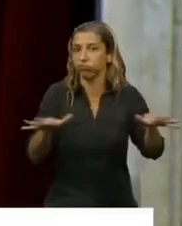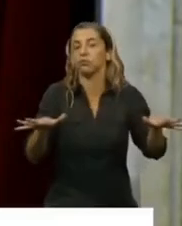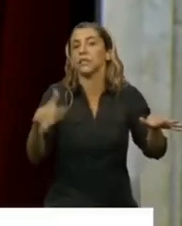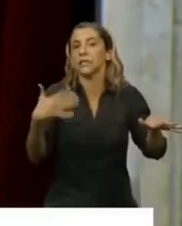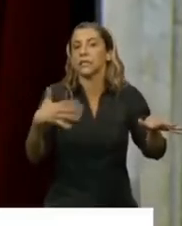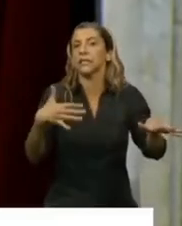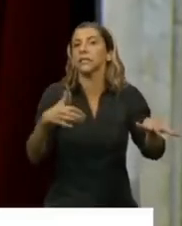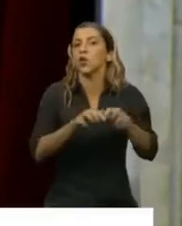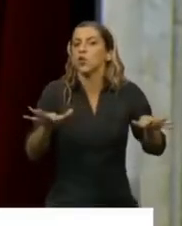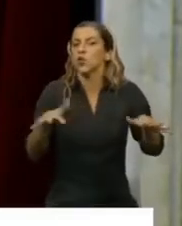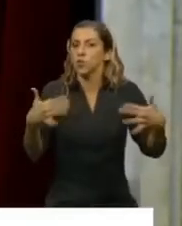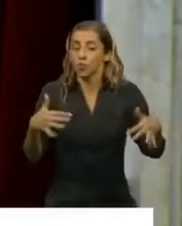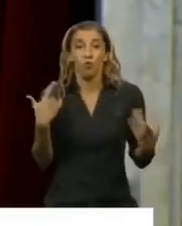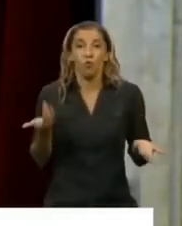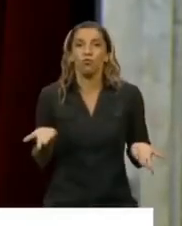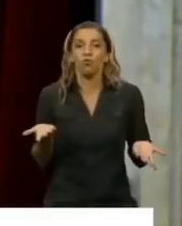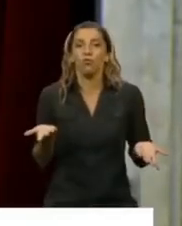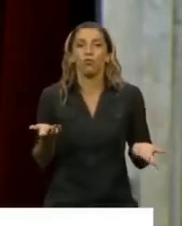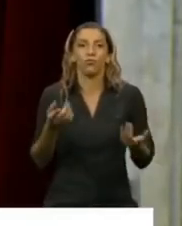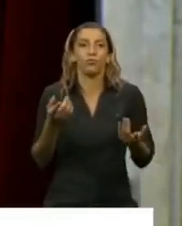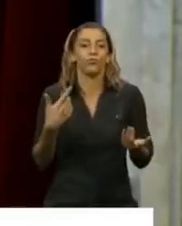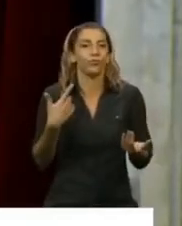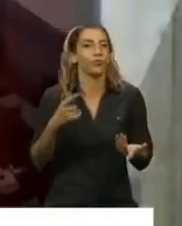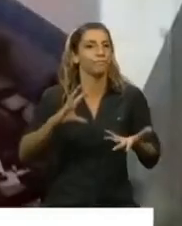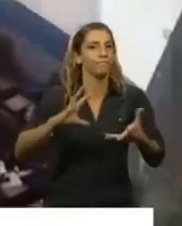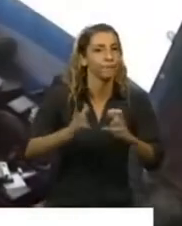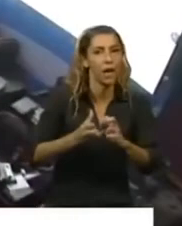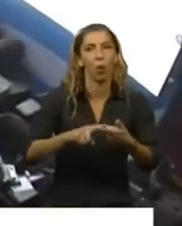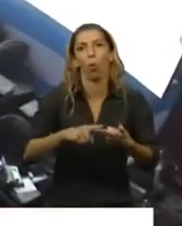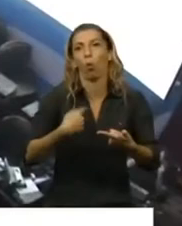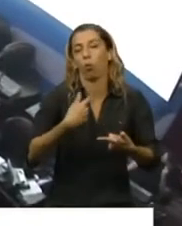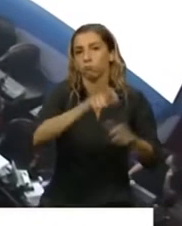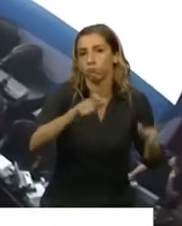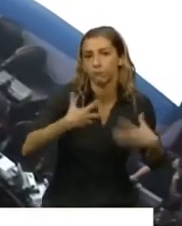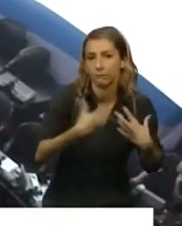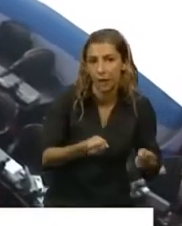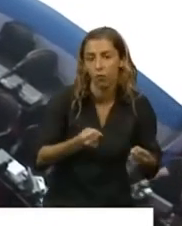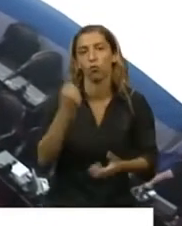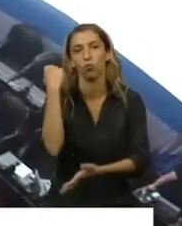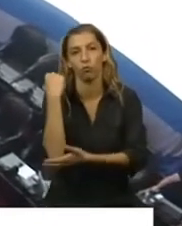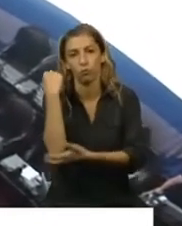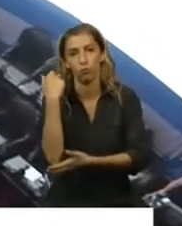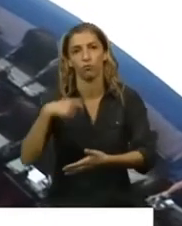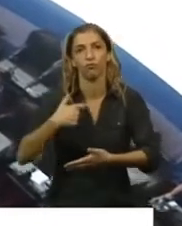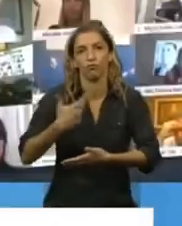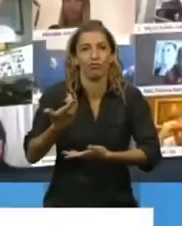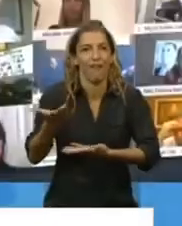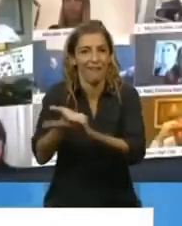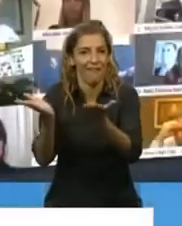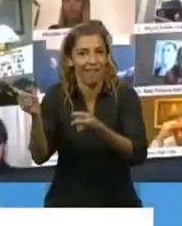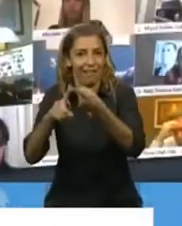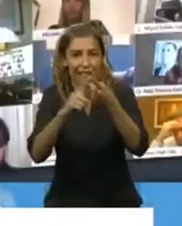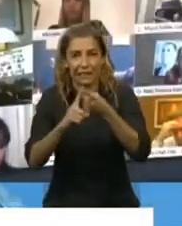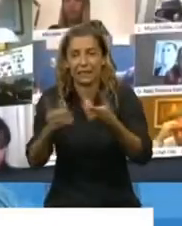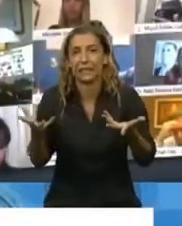consecuencias, principalmente consideradas por la sociedad en la salud, en la economía, en la vida social y, por supuesto,